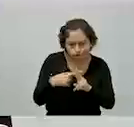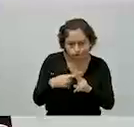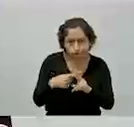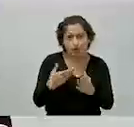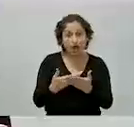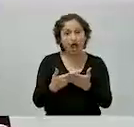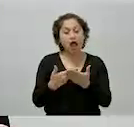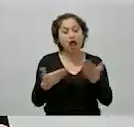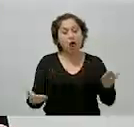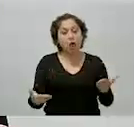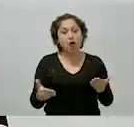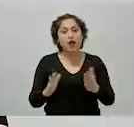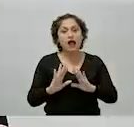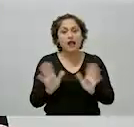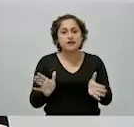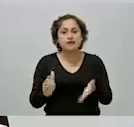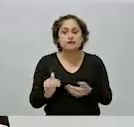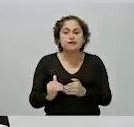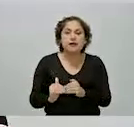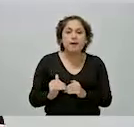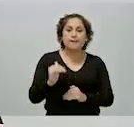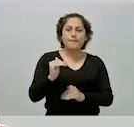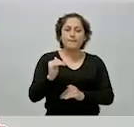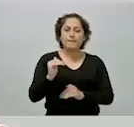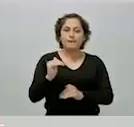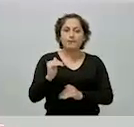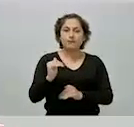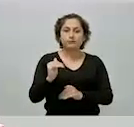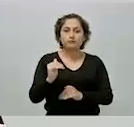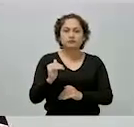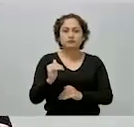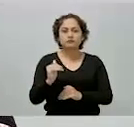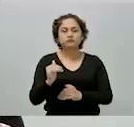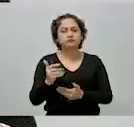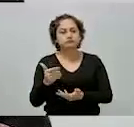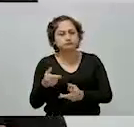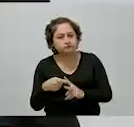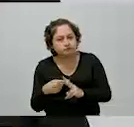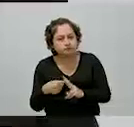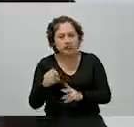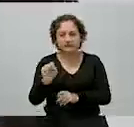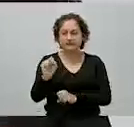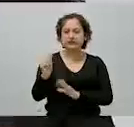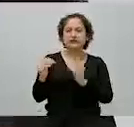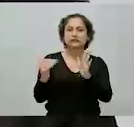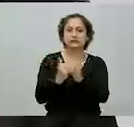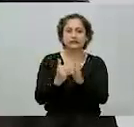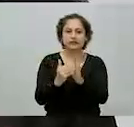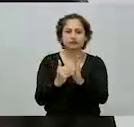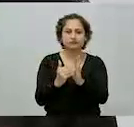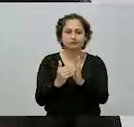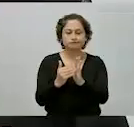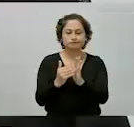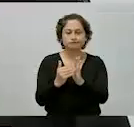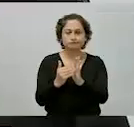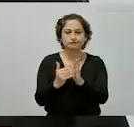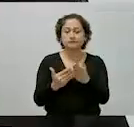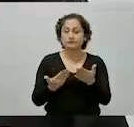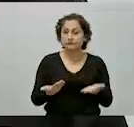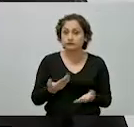ya a 60 mil y calculamos que